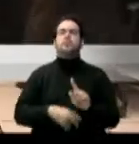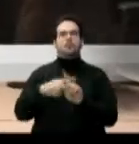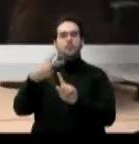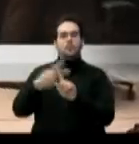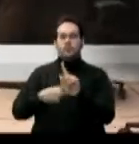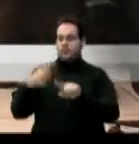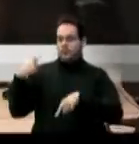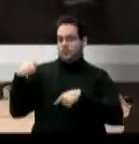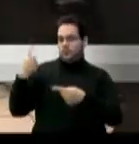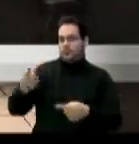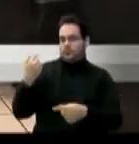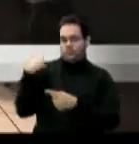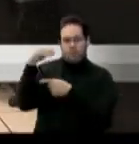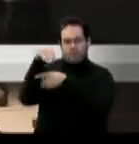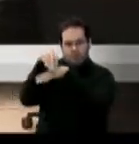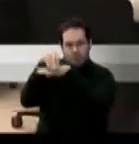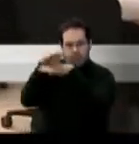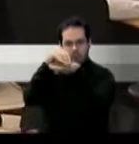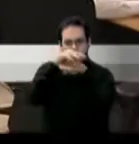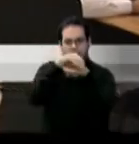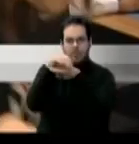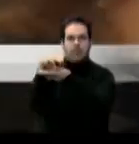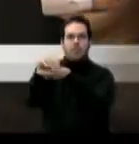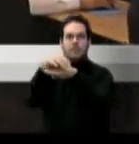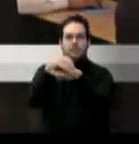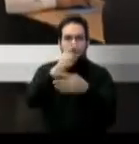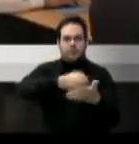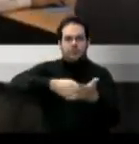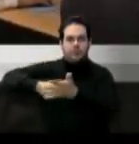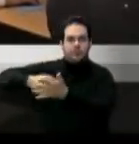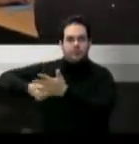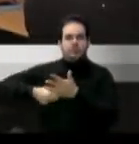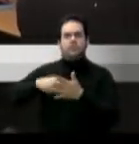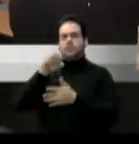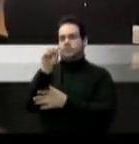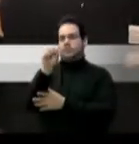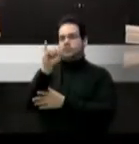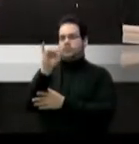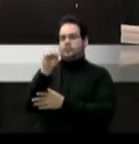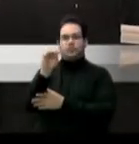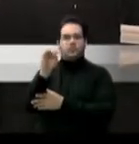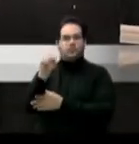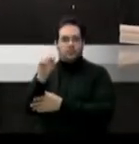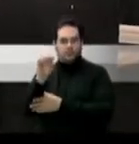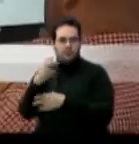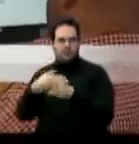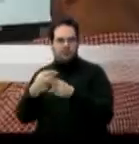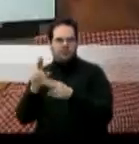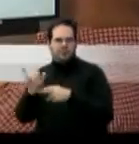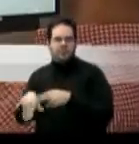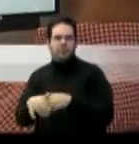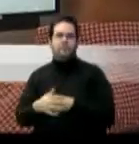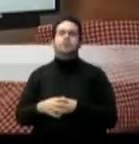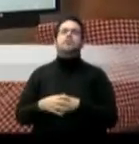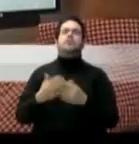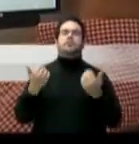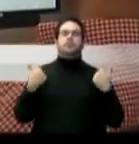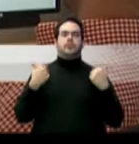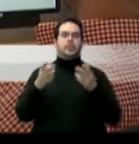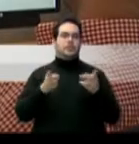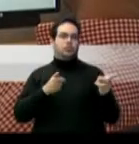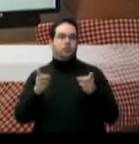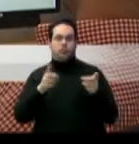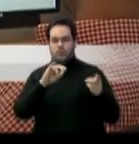monitoreo electrónico de intersecciones y tránsito, o SIMON, el director ejecutivo de la Autoridad de Carreteras, Javier Ramos Hernández,